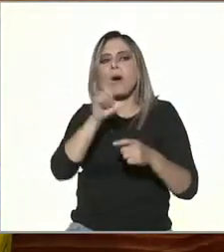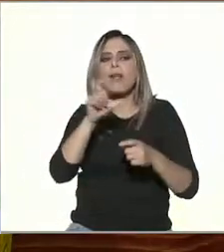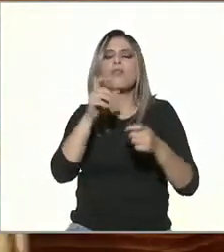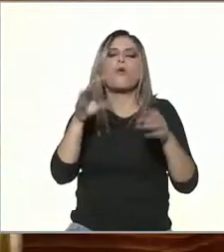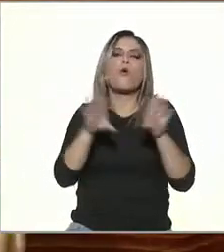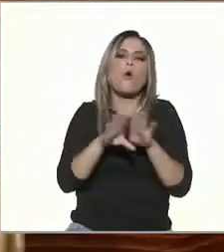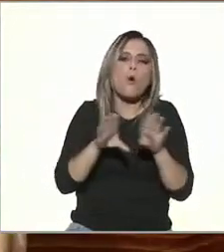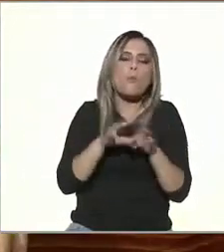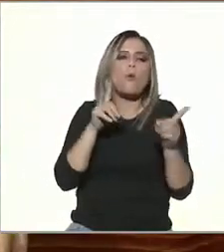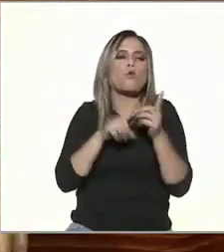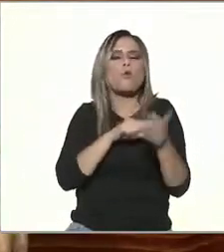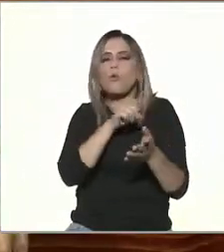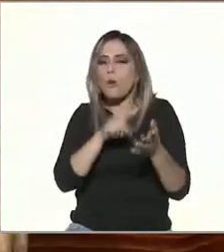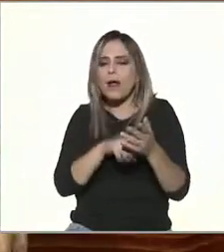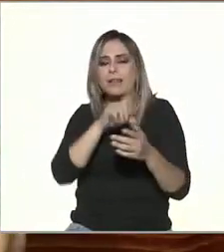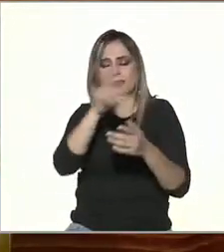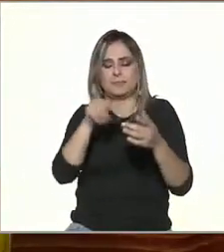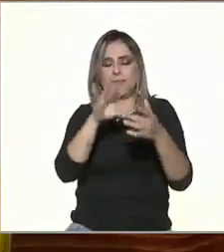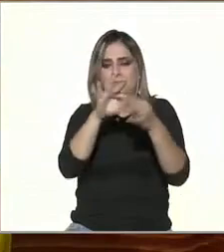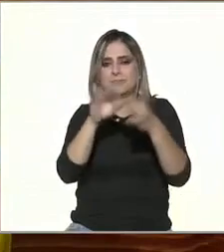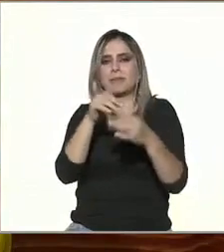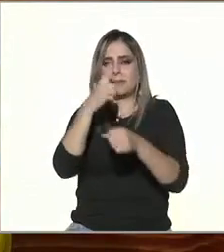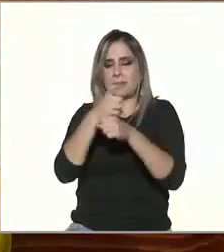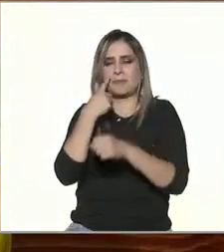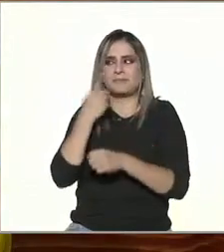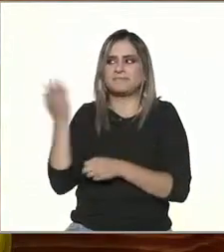perder la exhibicionista